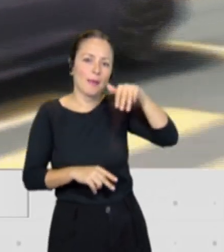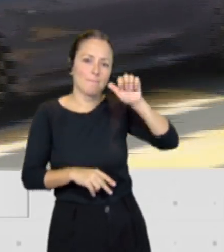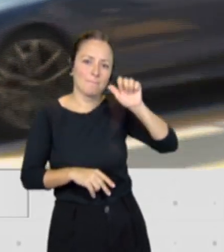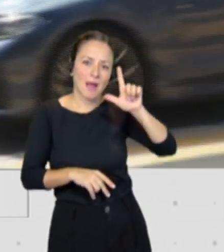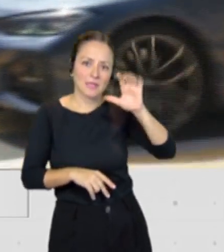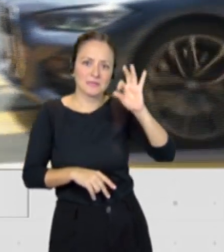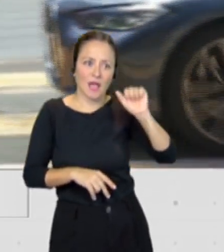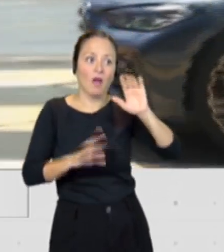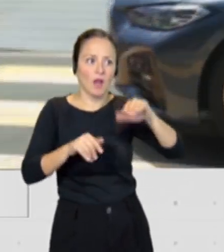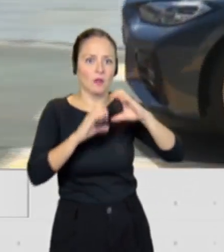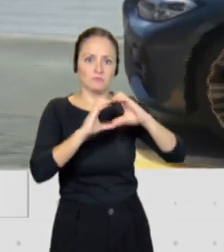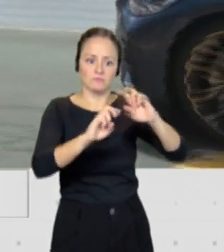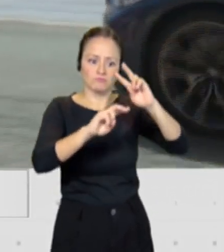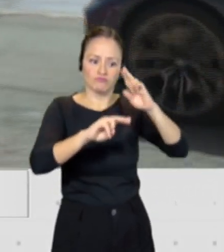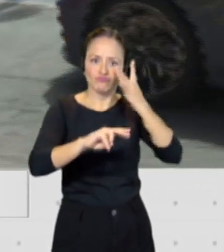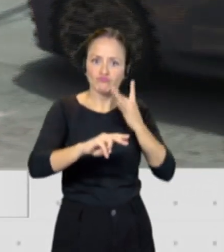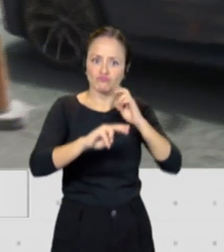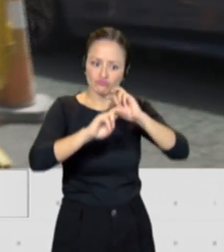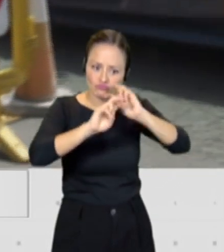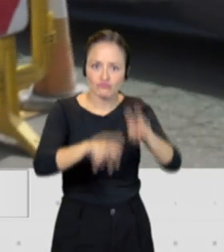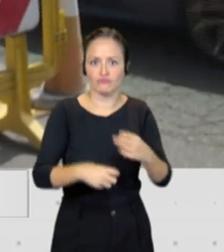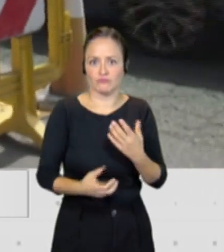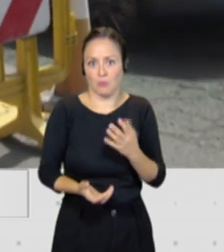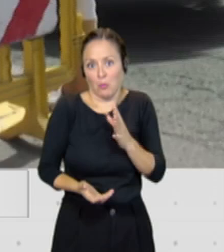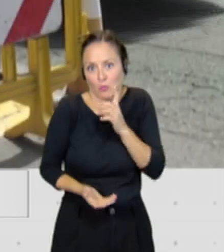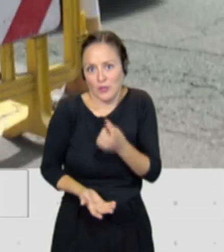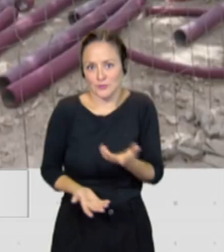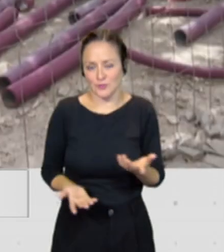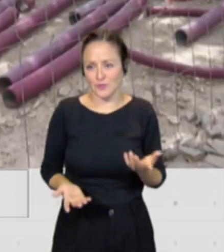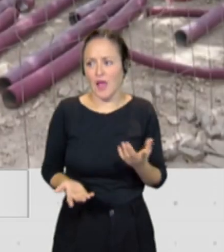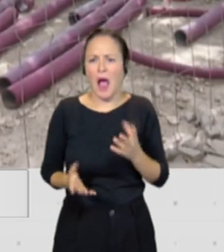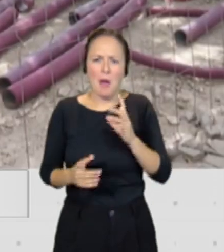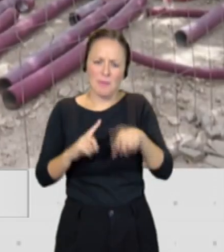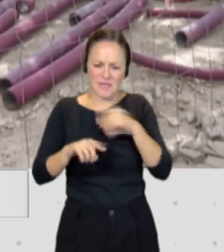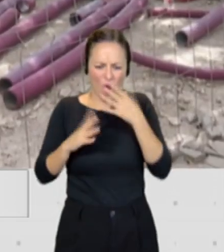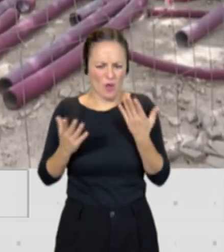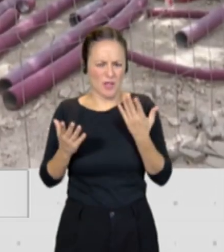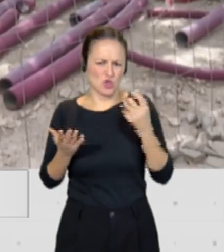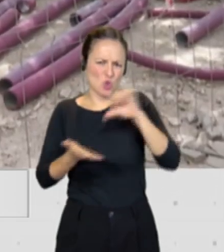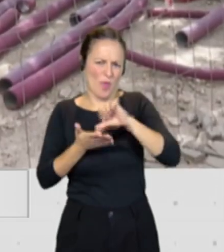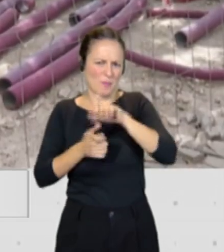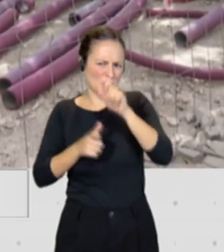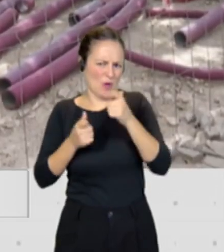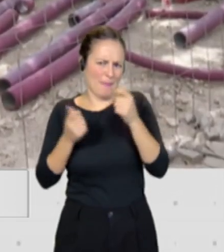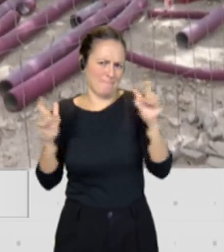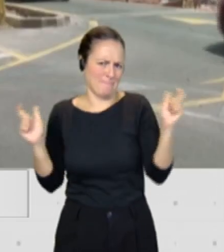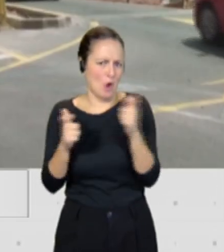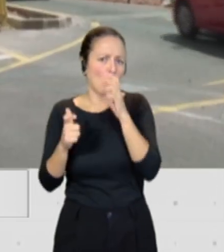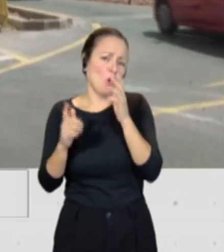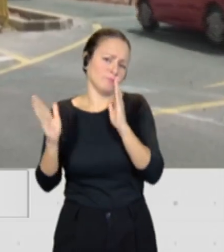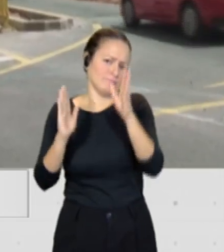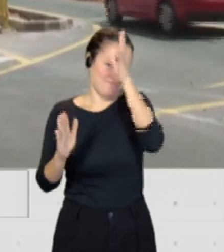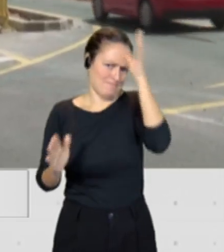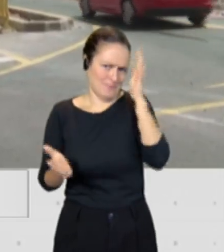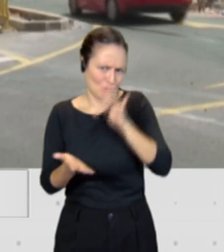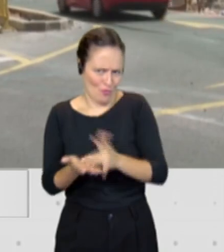cabo. Y además lo hacemos en un tiempo en el que, digamos, hay menos afluencia en la ciudad como consecuencia del periodo estival. Pero es